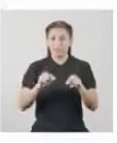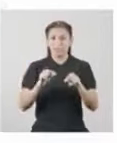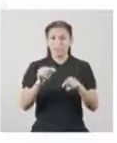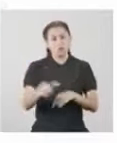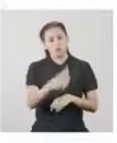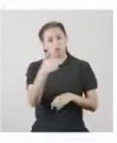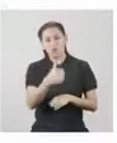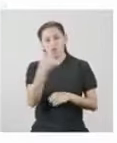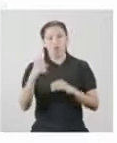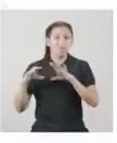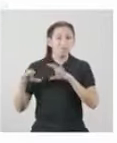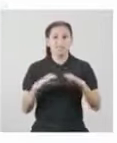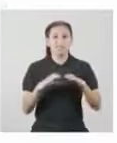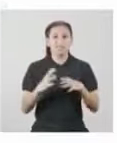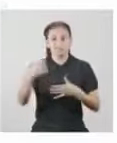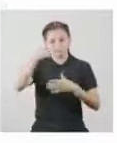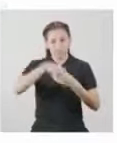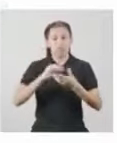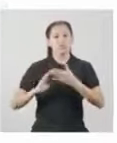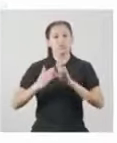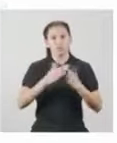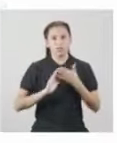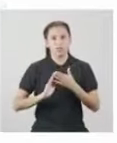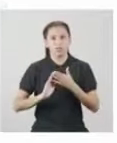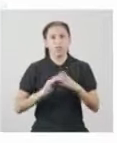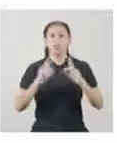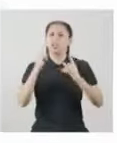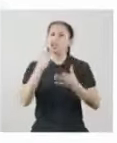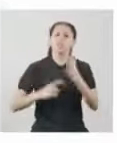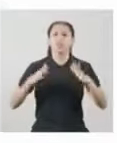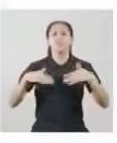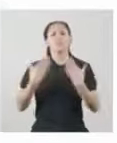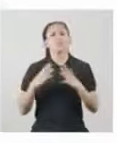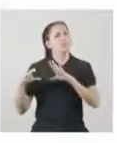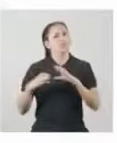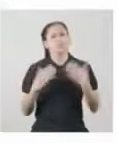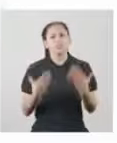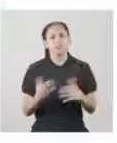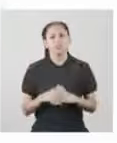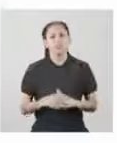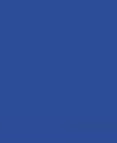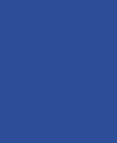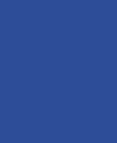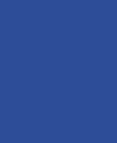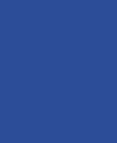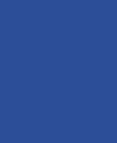estas y otras actividades en la comunidad ¿Qué podemos hacer?